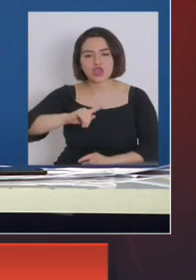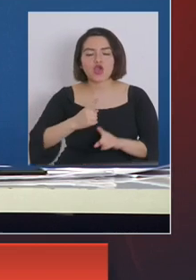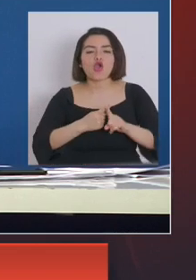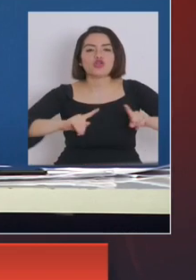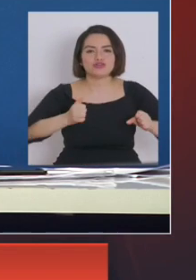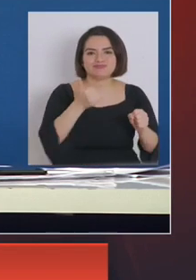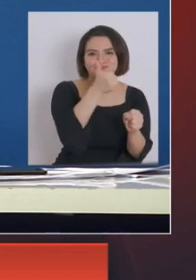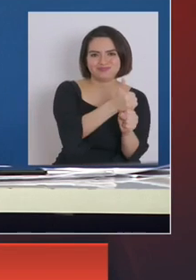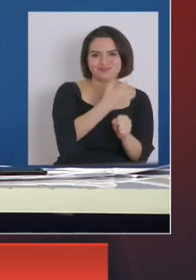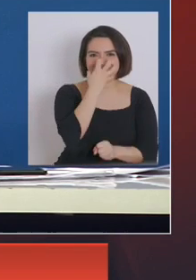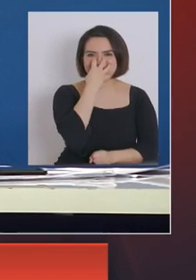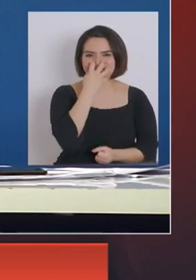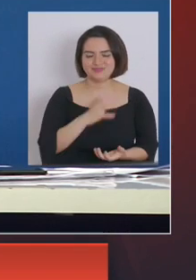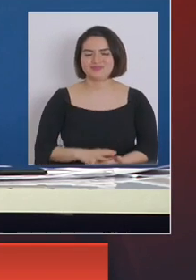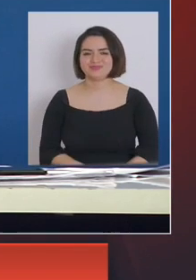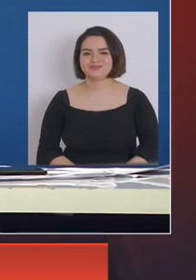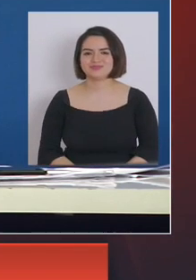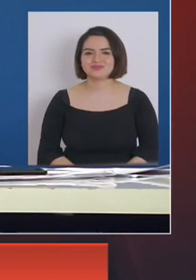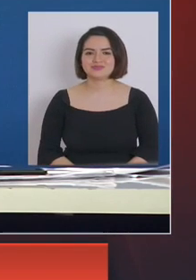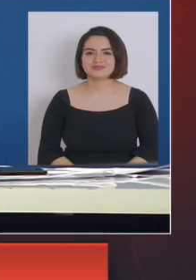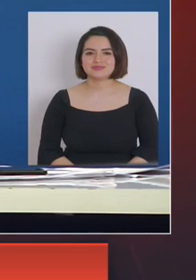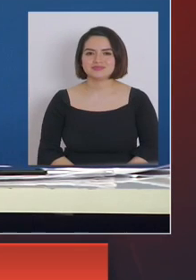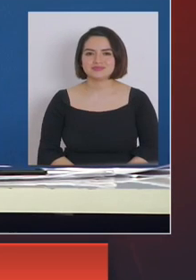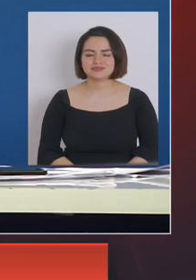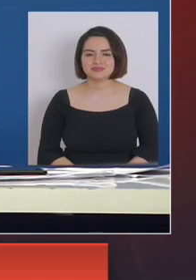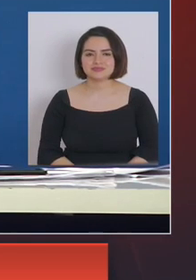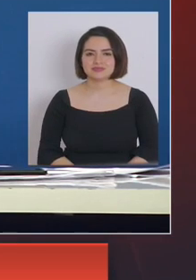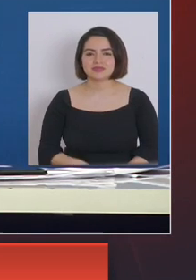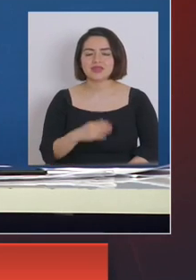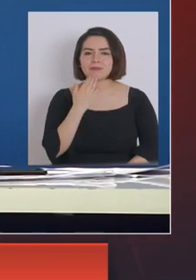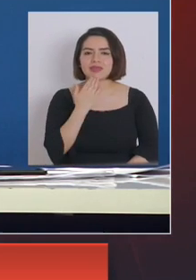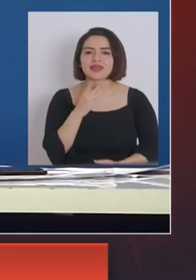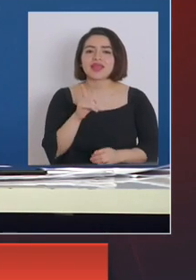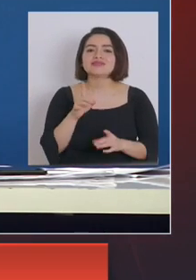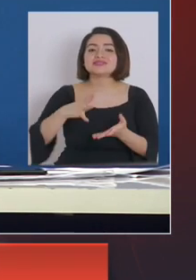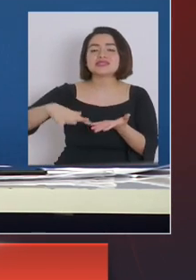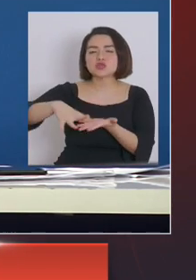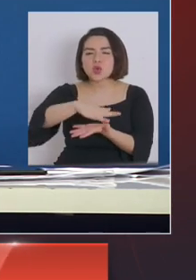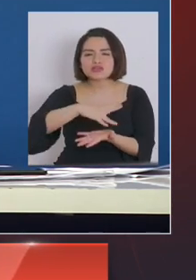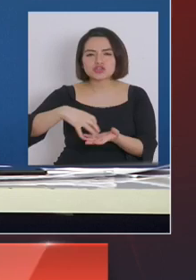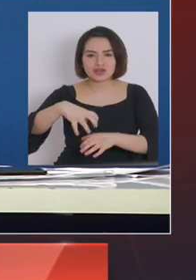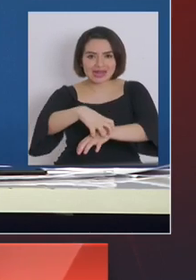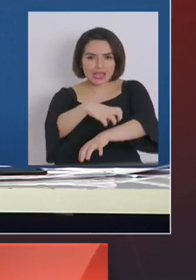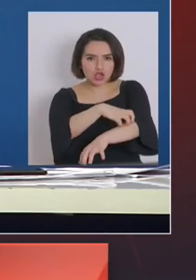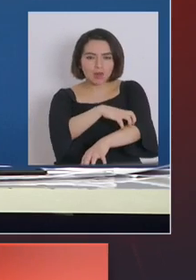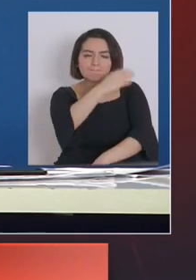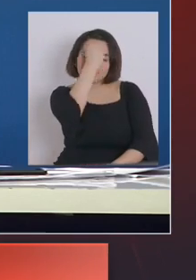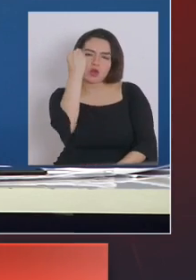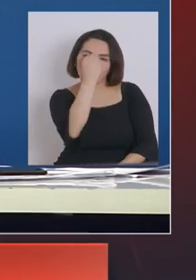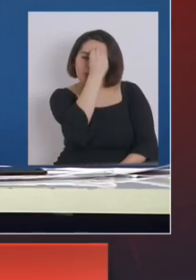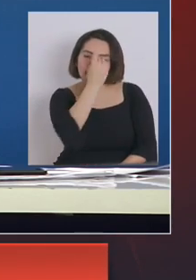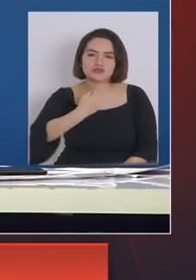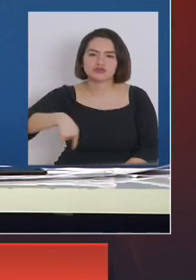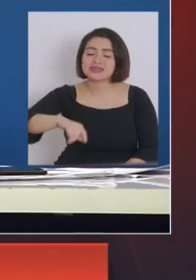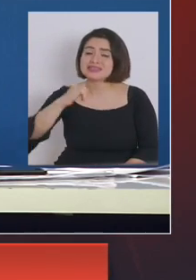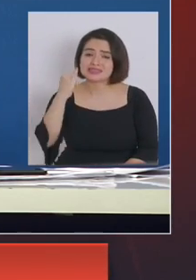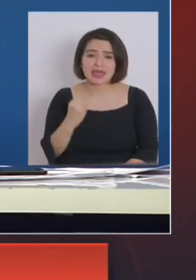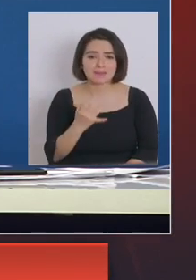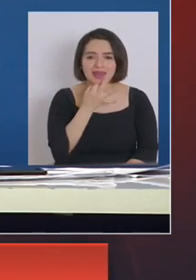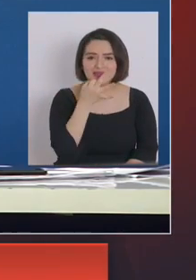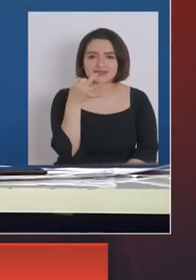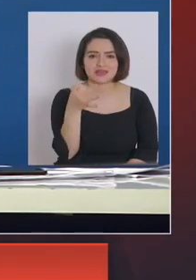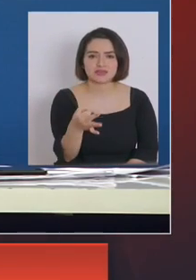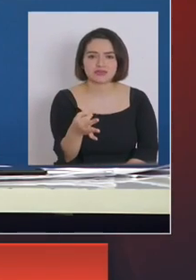condición. Pero obviamente y no lo vamos a negar que la situación en regiones nos preocupa y es por eso que siempre estamos diciendo